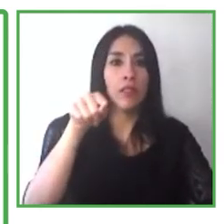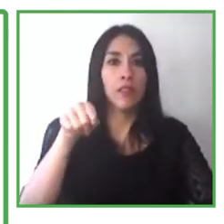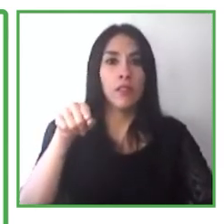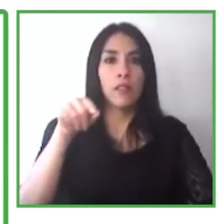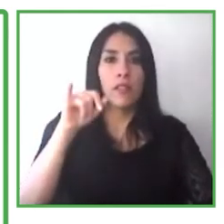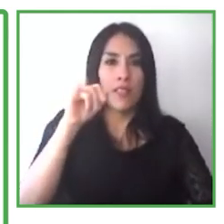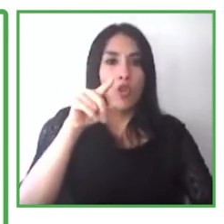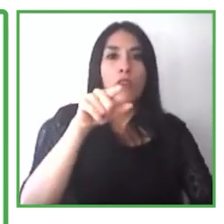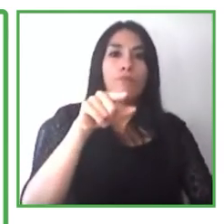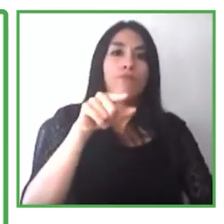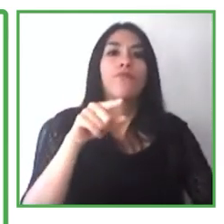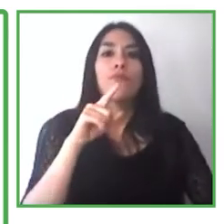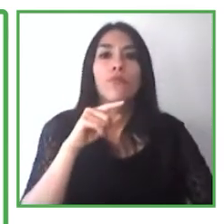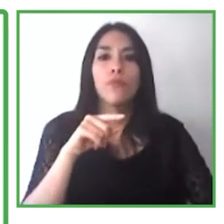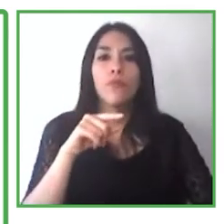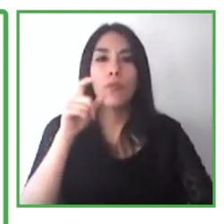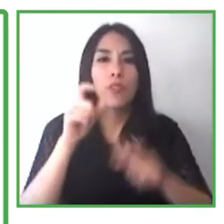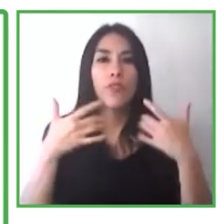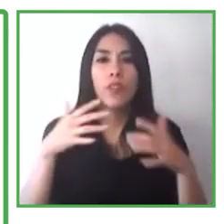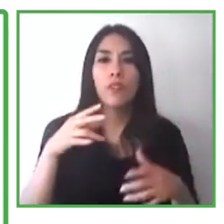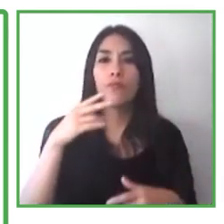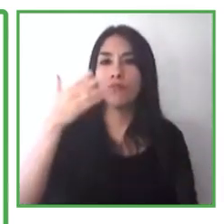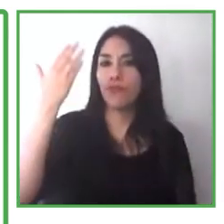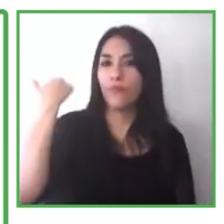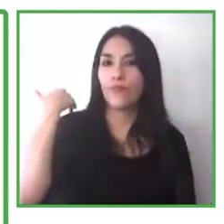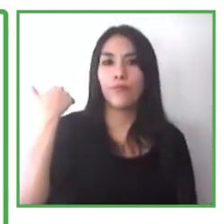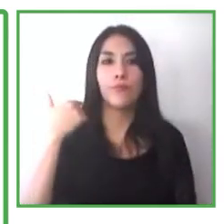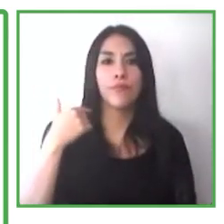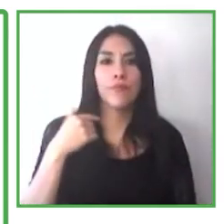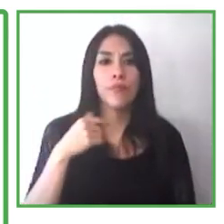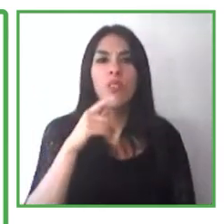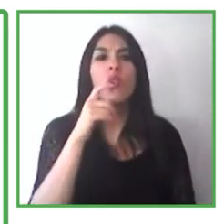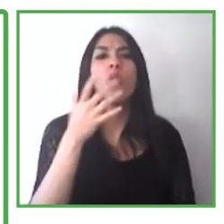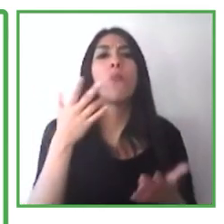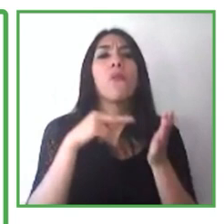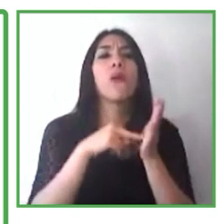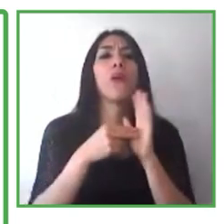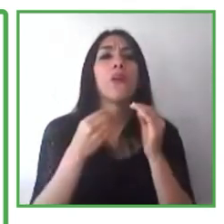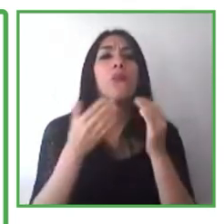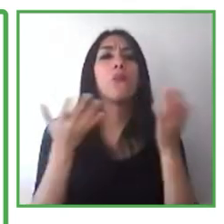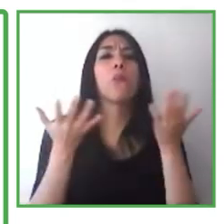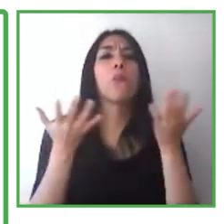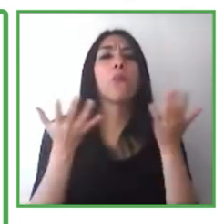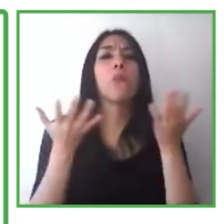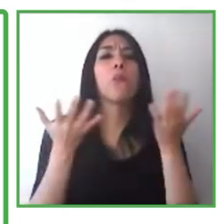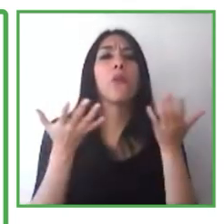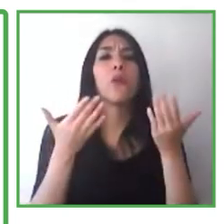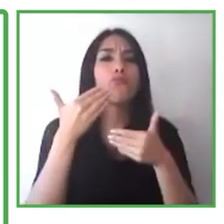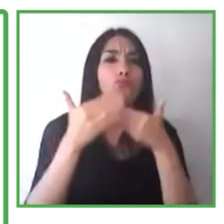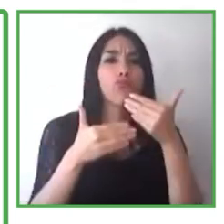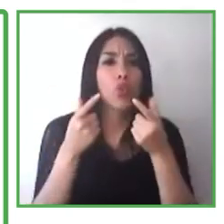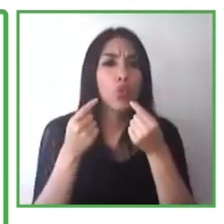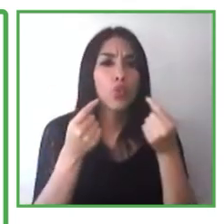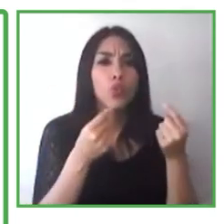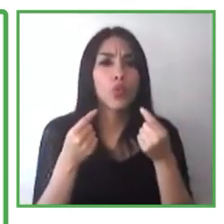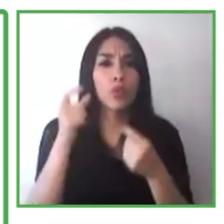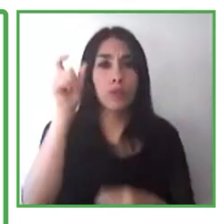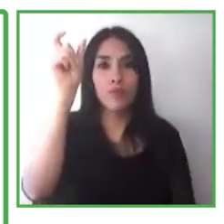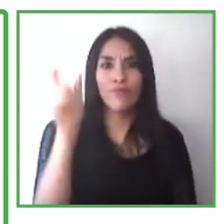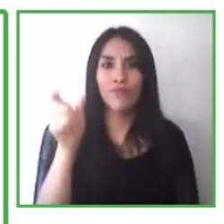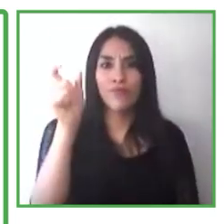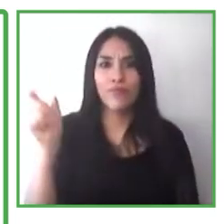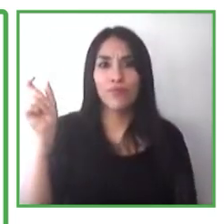es cómo apalancamos tanto a los ejecutivos como a los empleados.